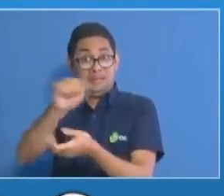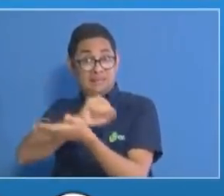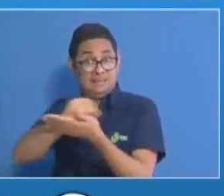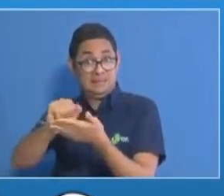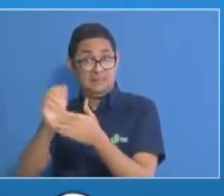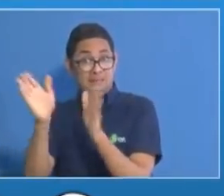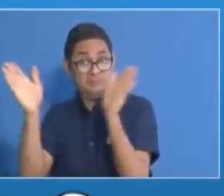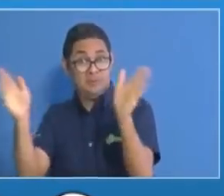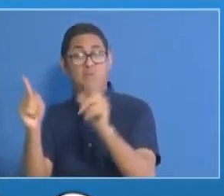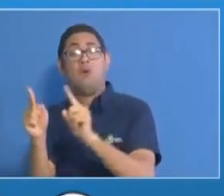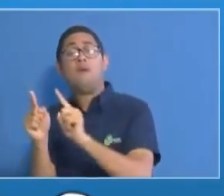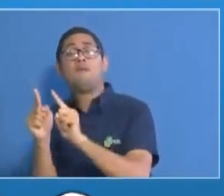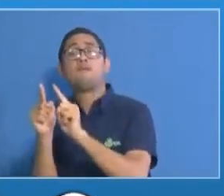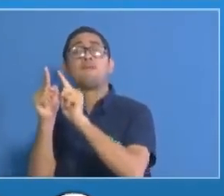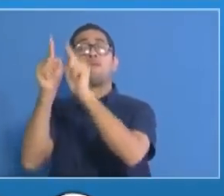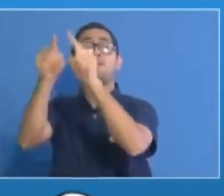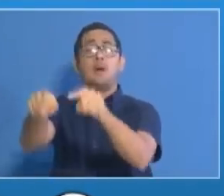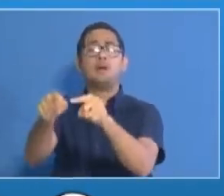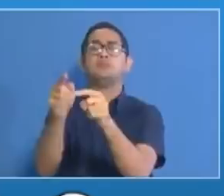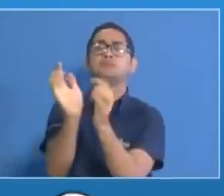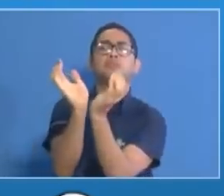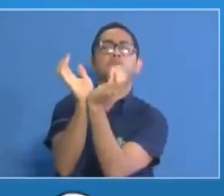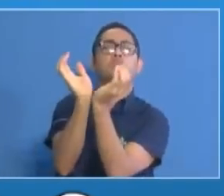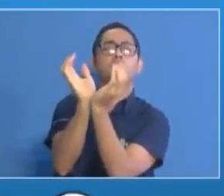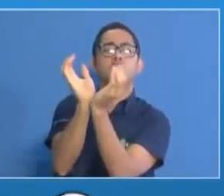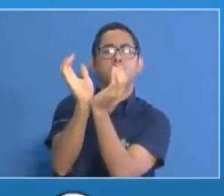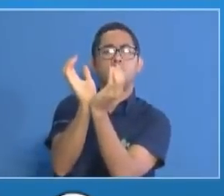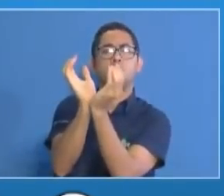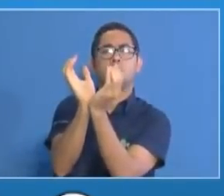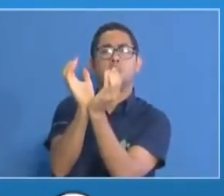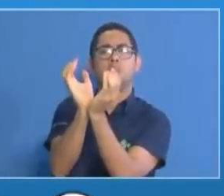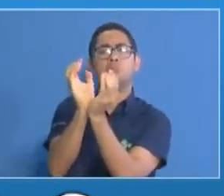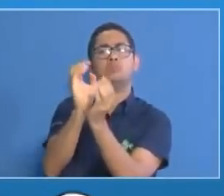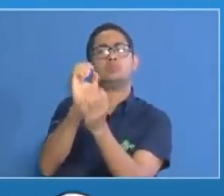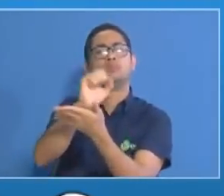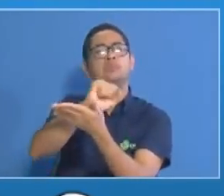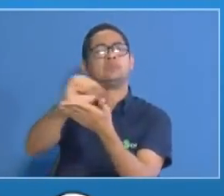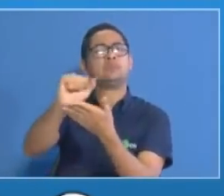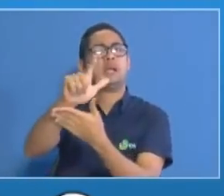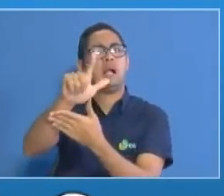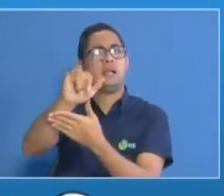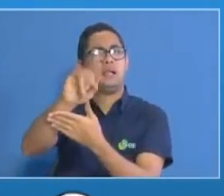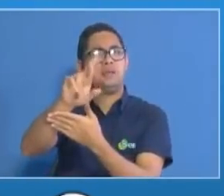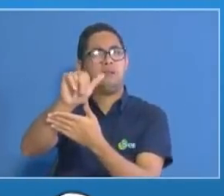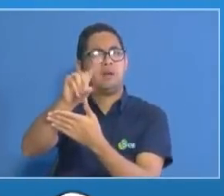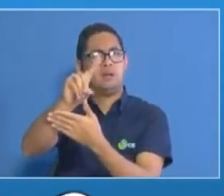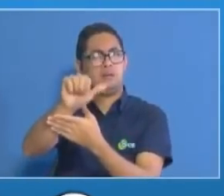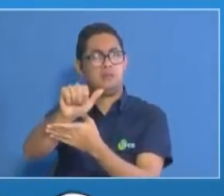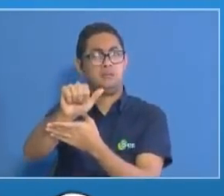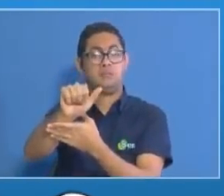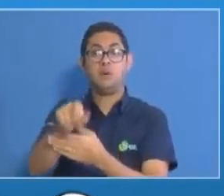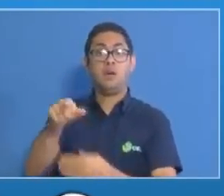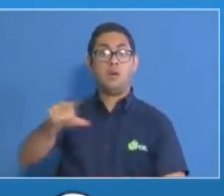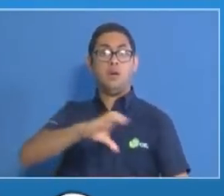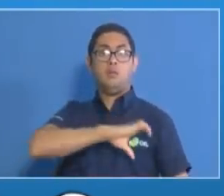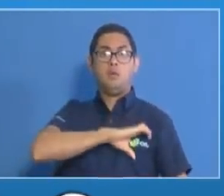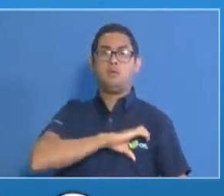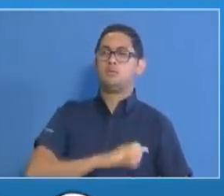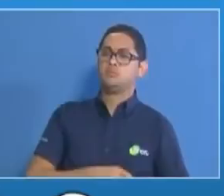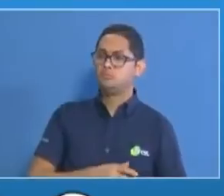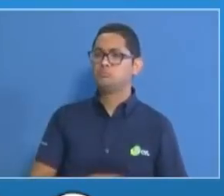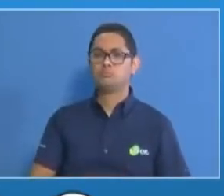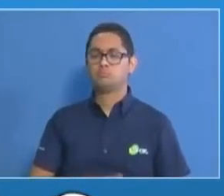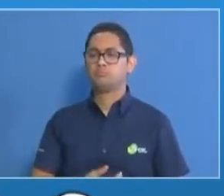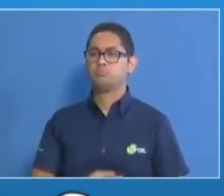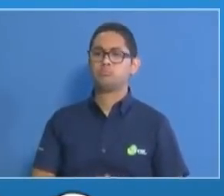rumbo a la policlínica Generoso Guardia en Santa Librada fue detenido en tres retenes por personas